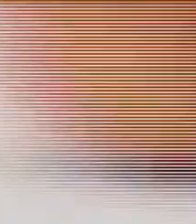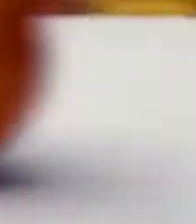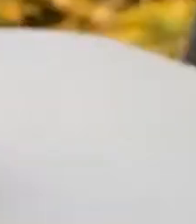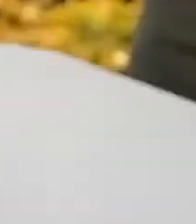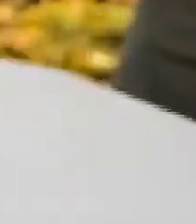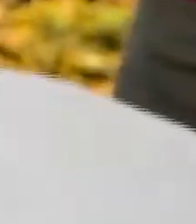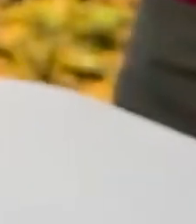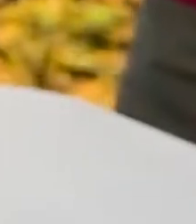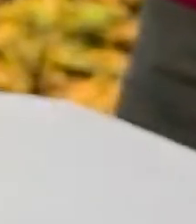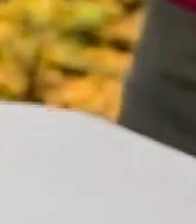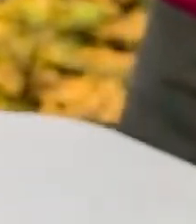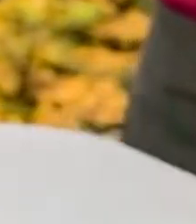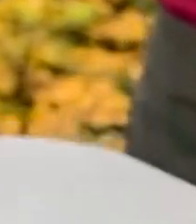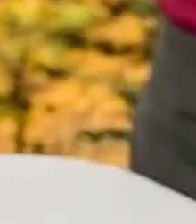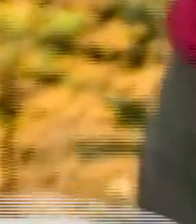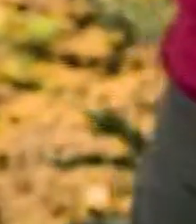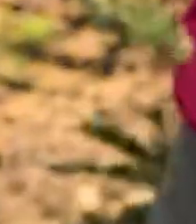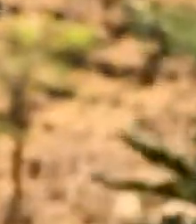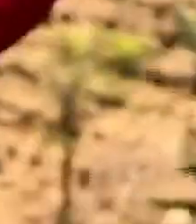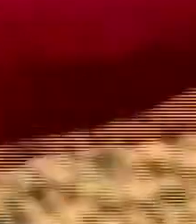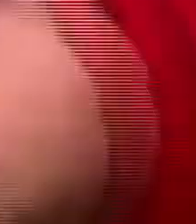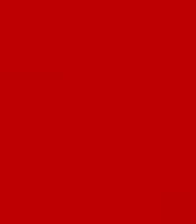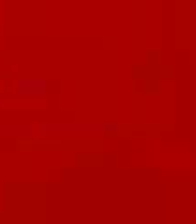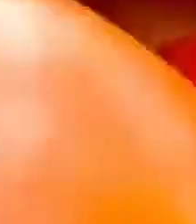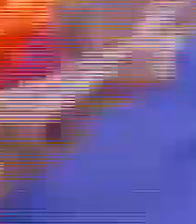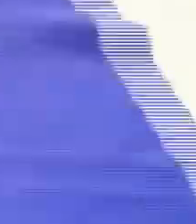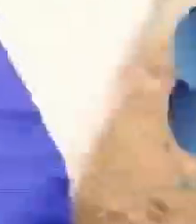Constantemente Y así Los protejo a ellos